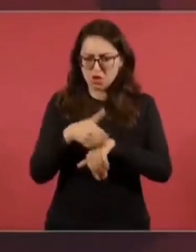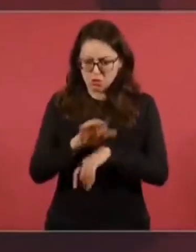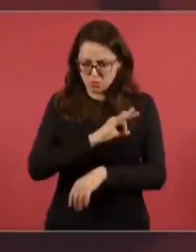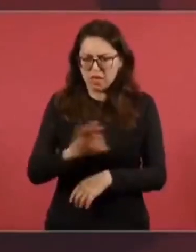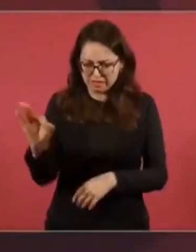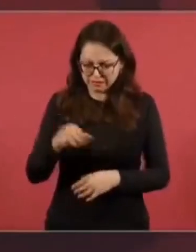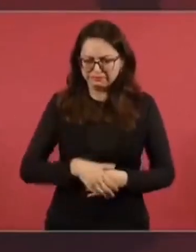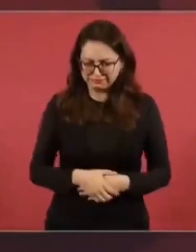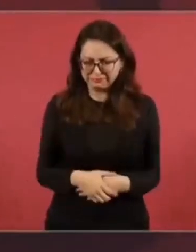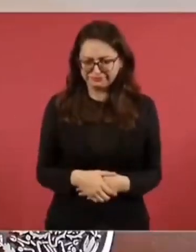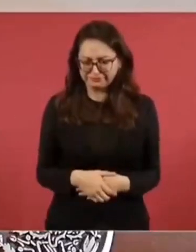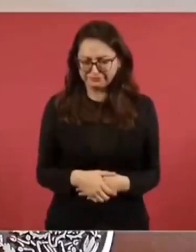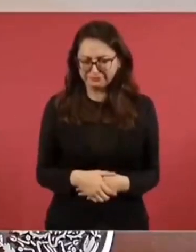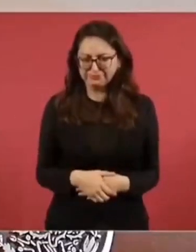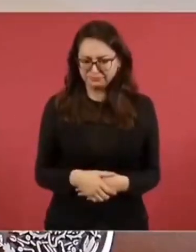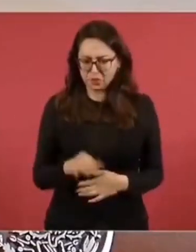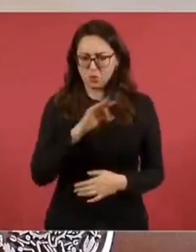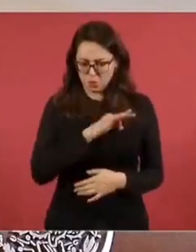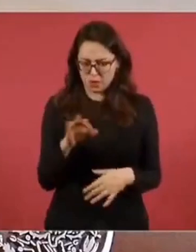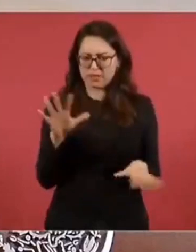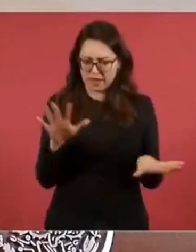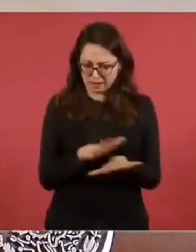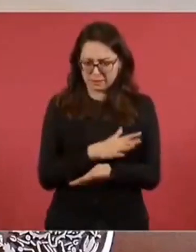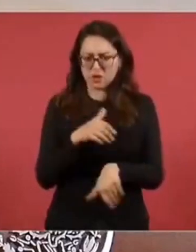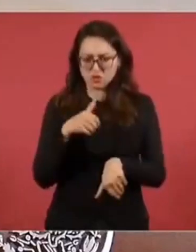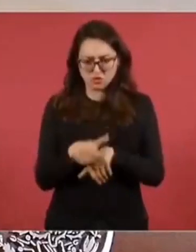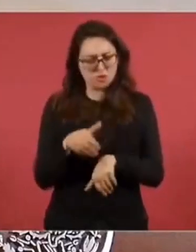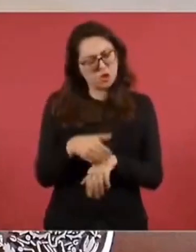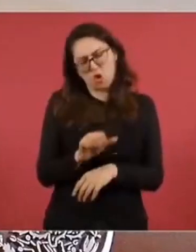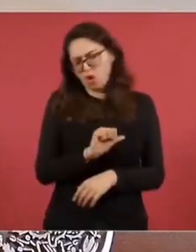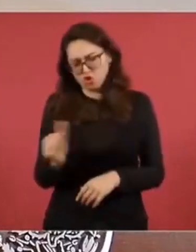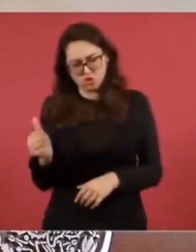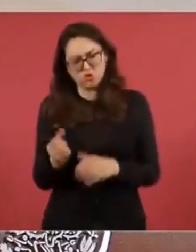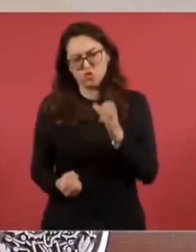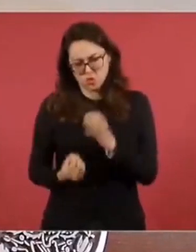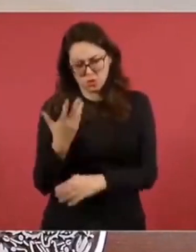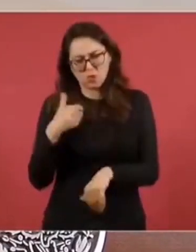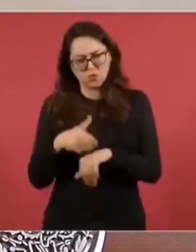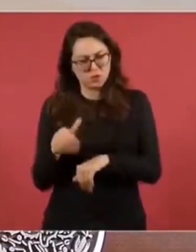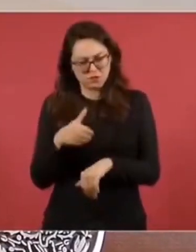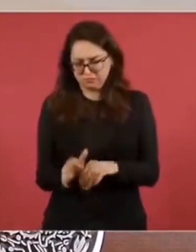otro número ya,